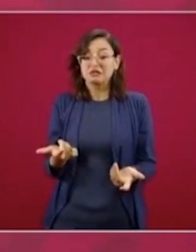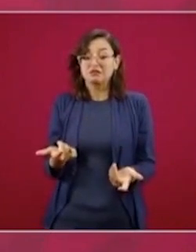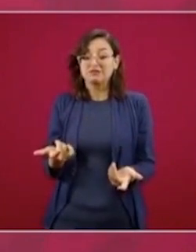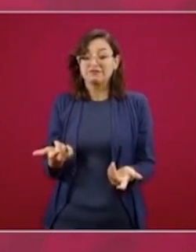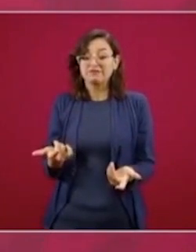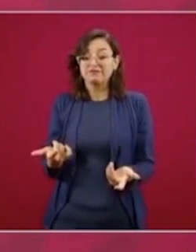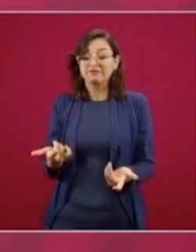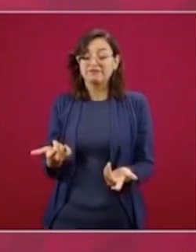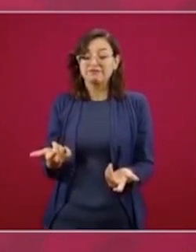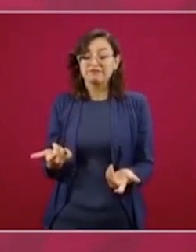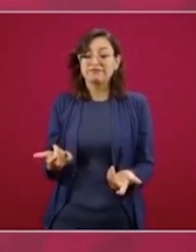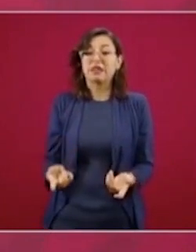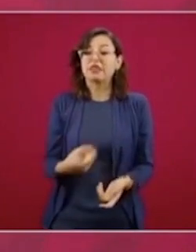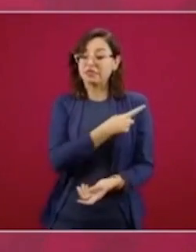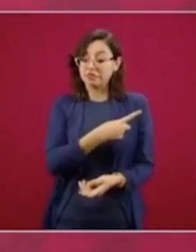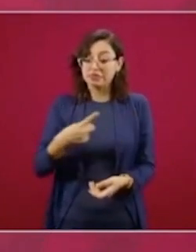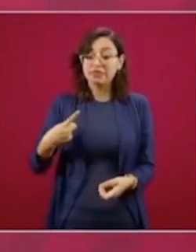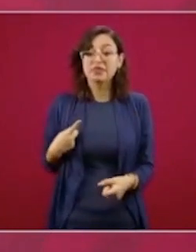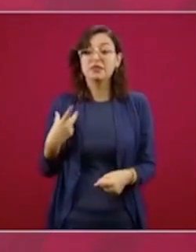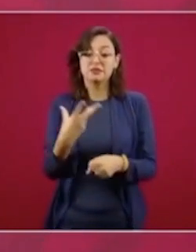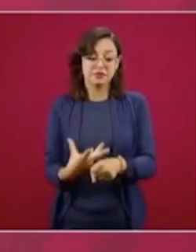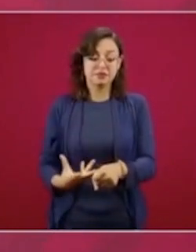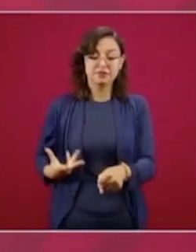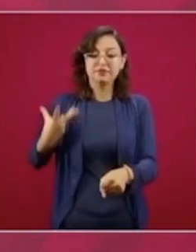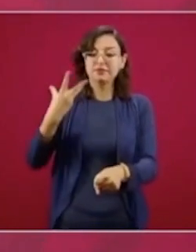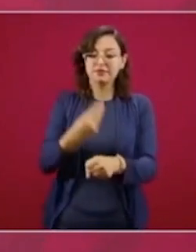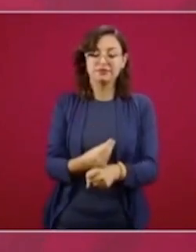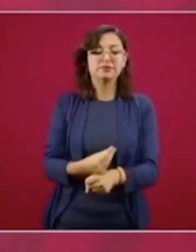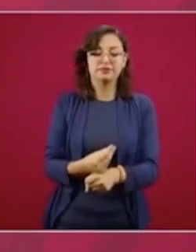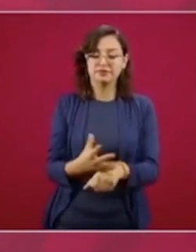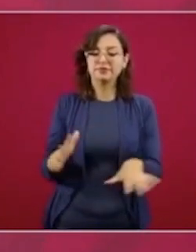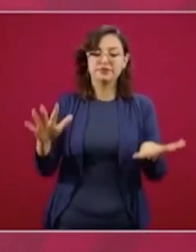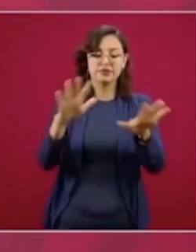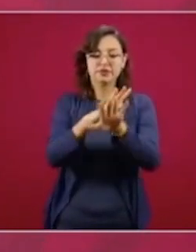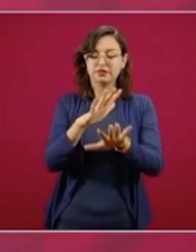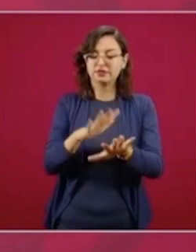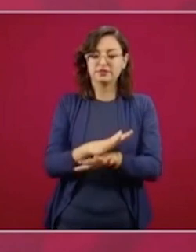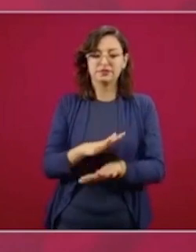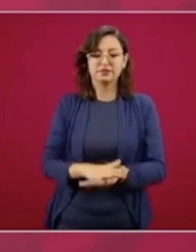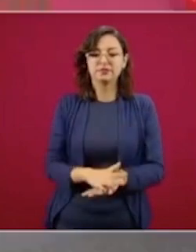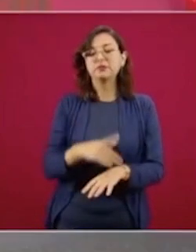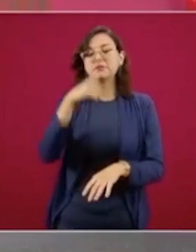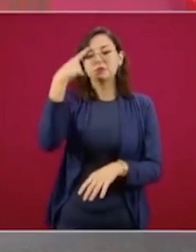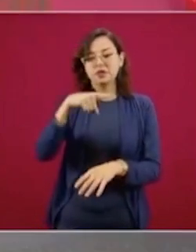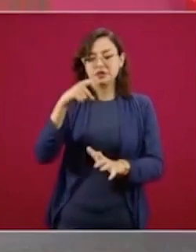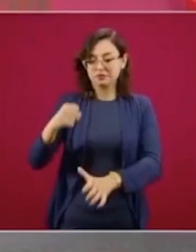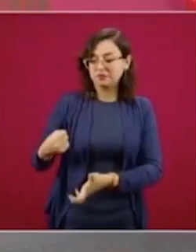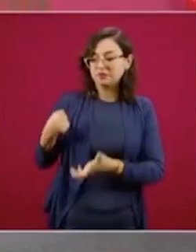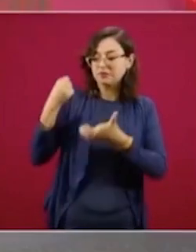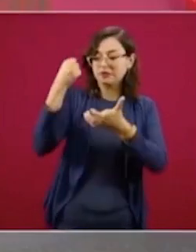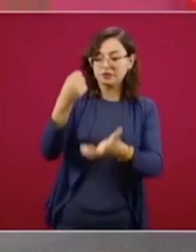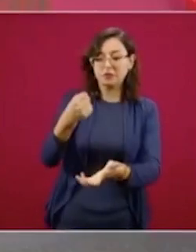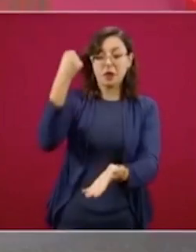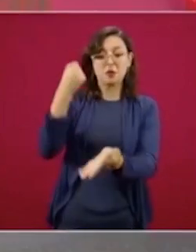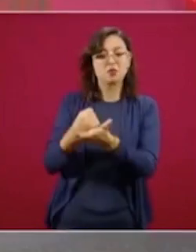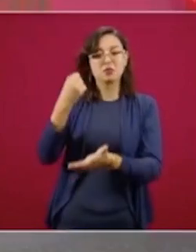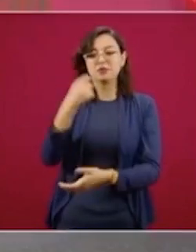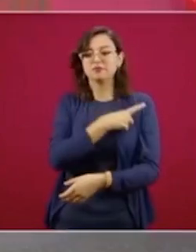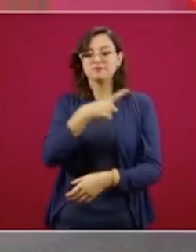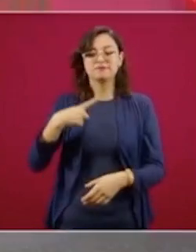una adecuación al presupuesto original,